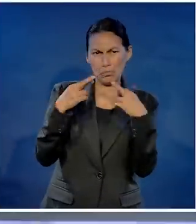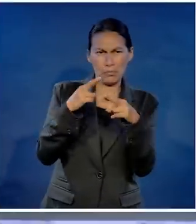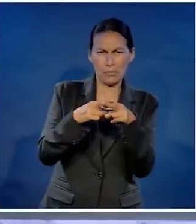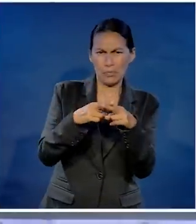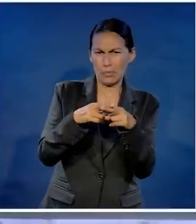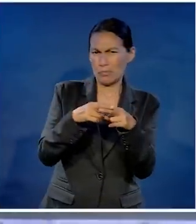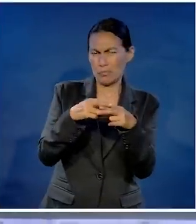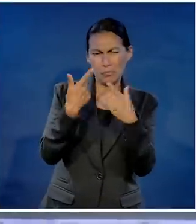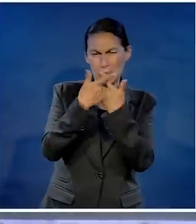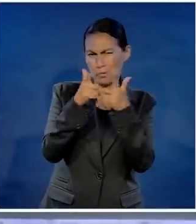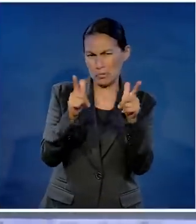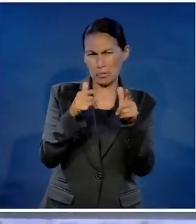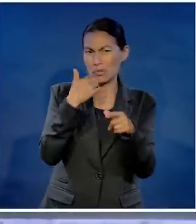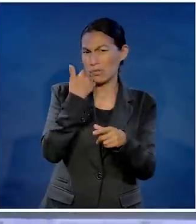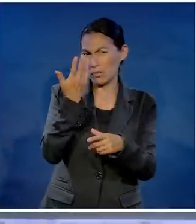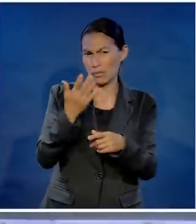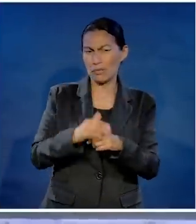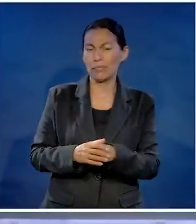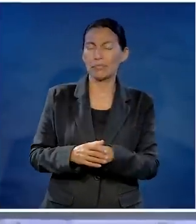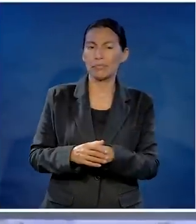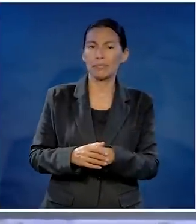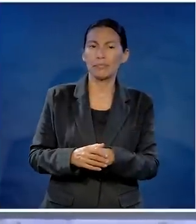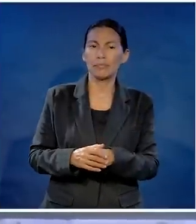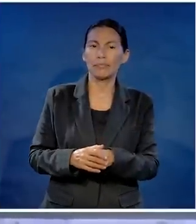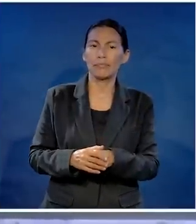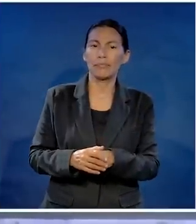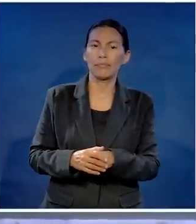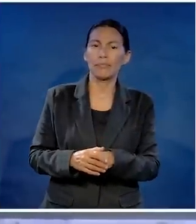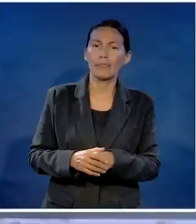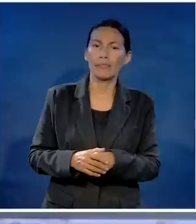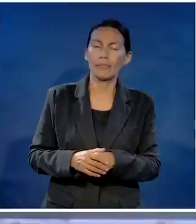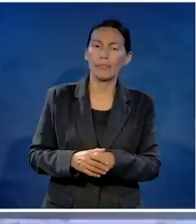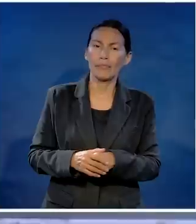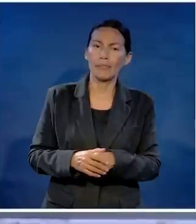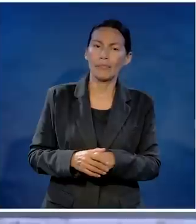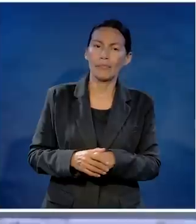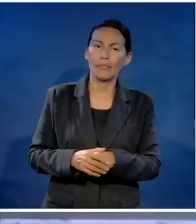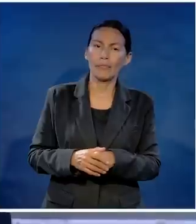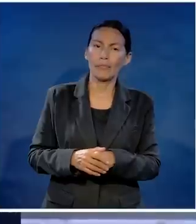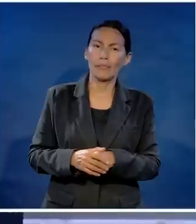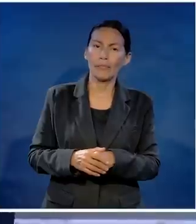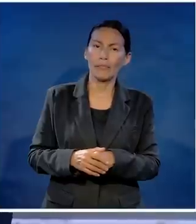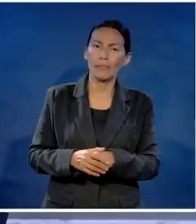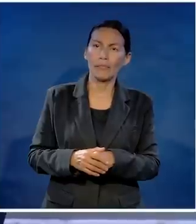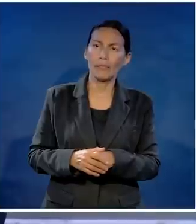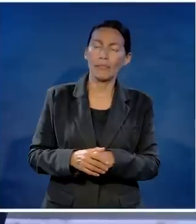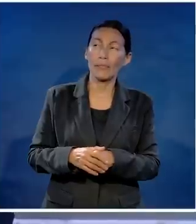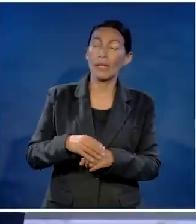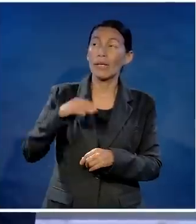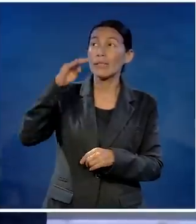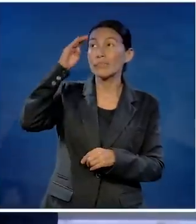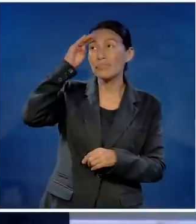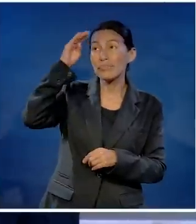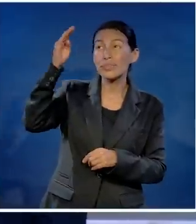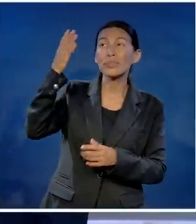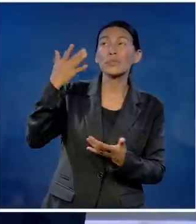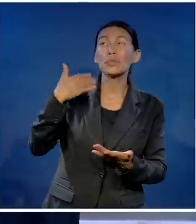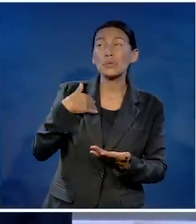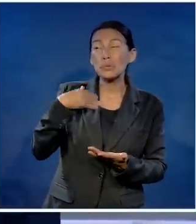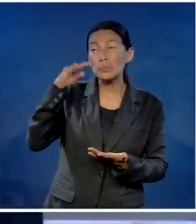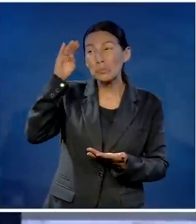o un caballero una dama un profesor quien esté aquí pero quiera decirle al Señor sabes una cosa Señor